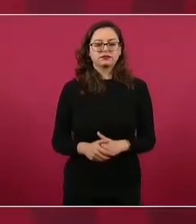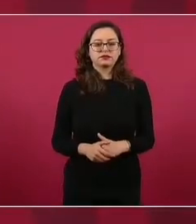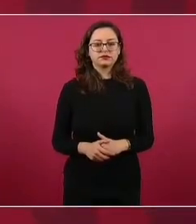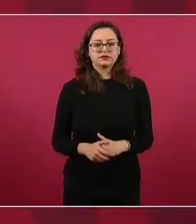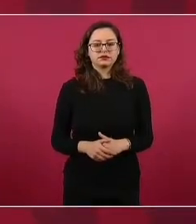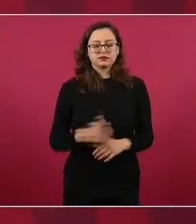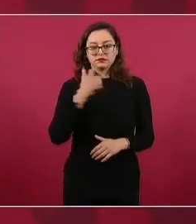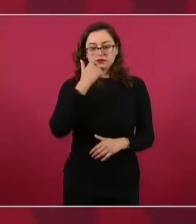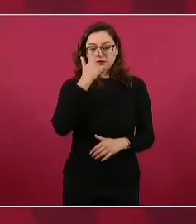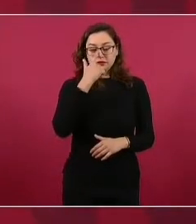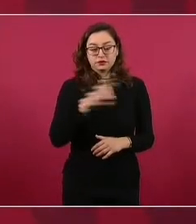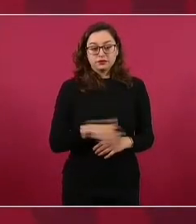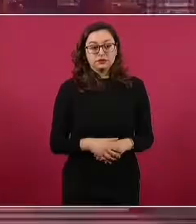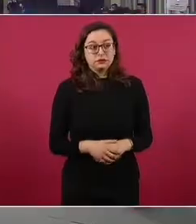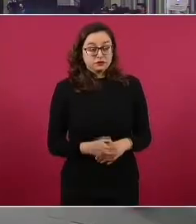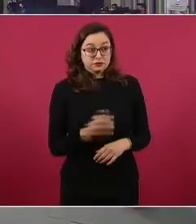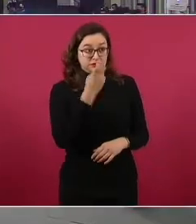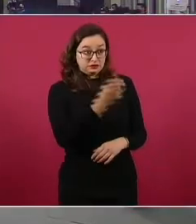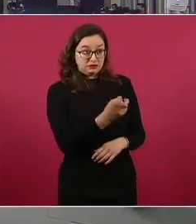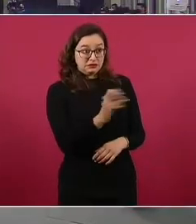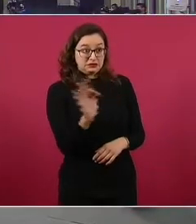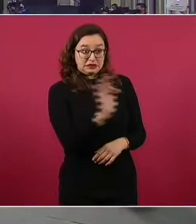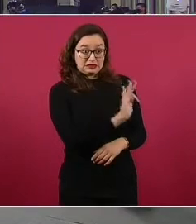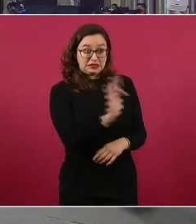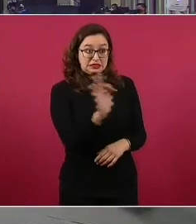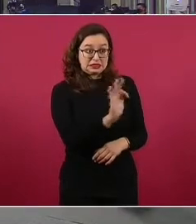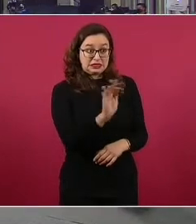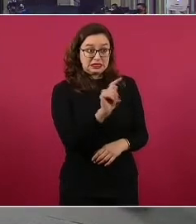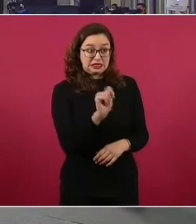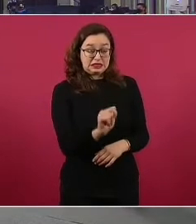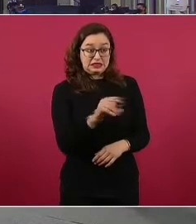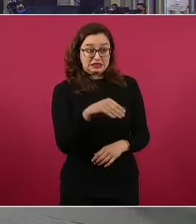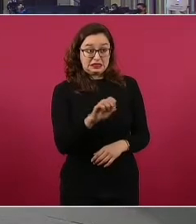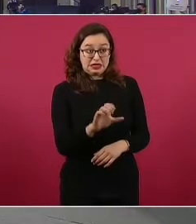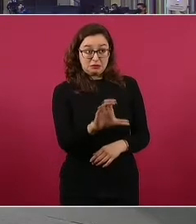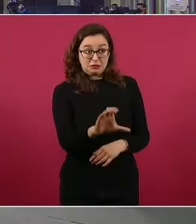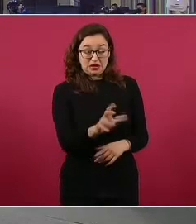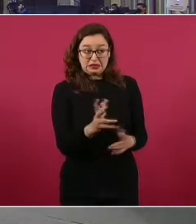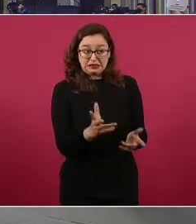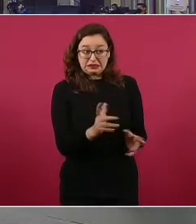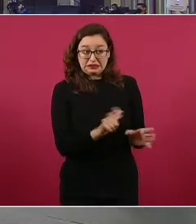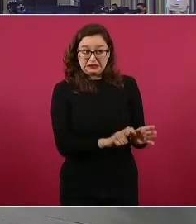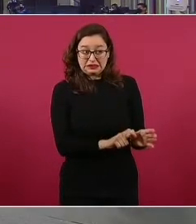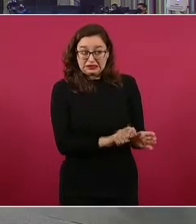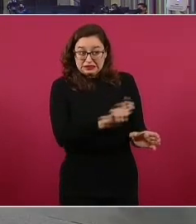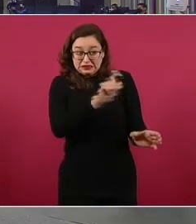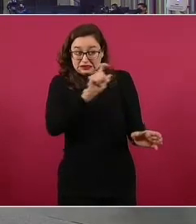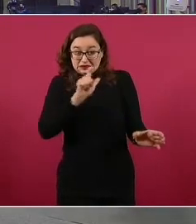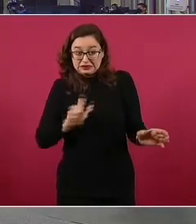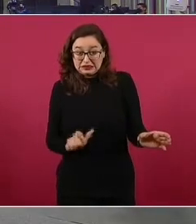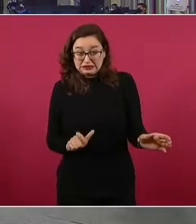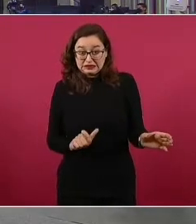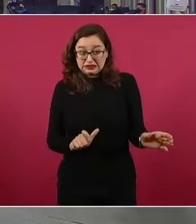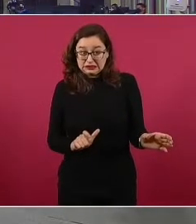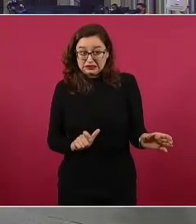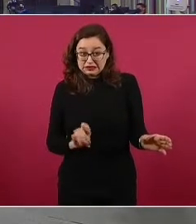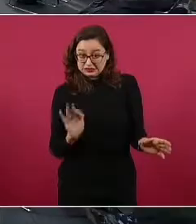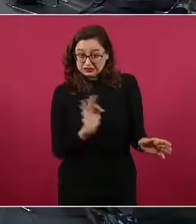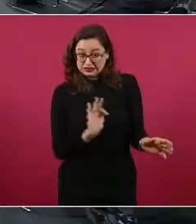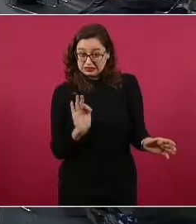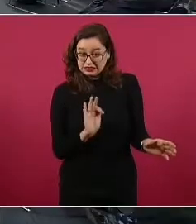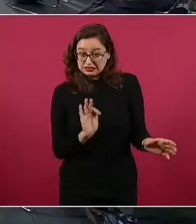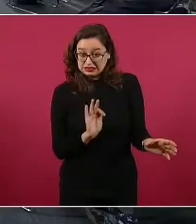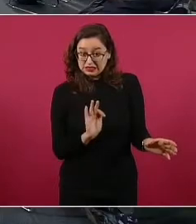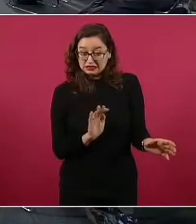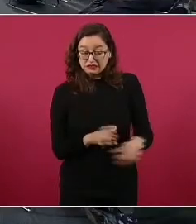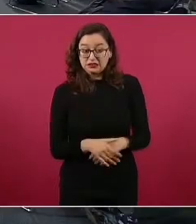¿Le hablará también de esta posición de abandonar el TLC si no dan marcha atrás en esta intención?